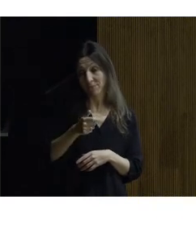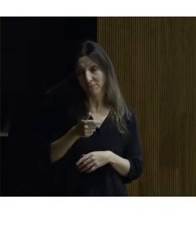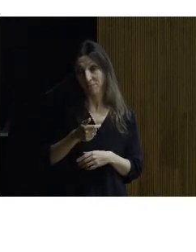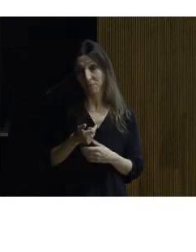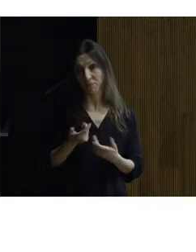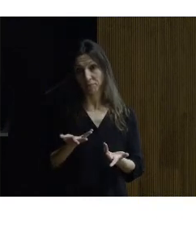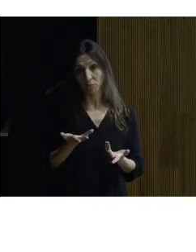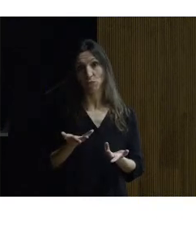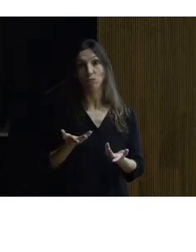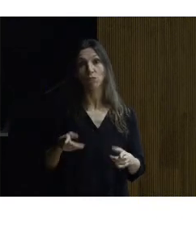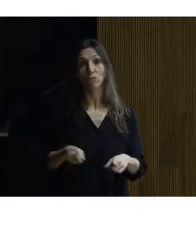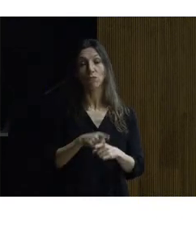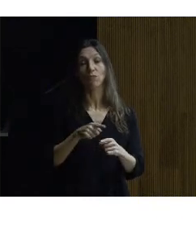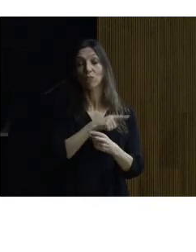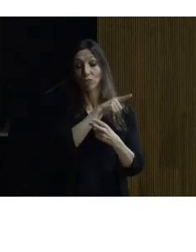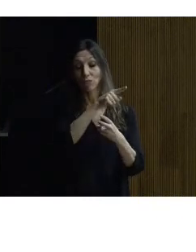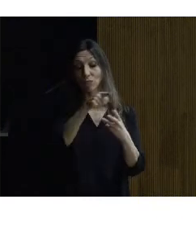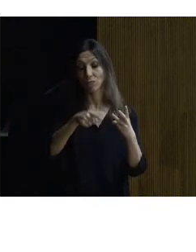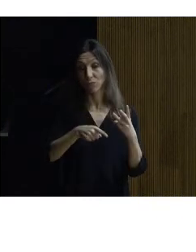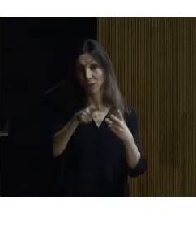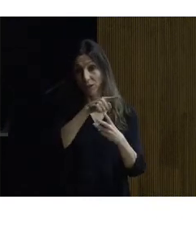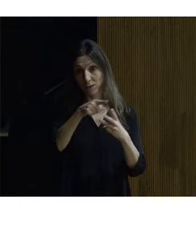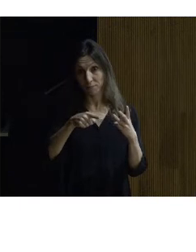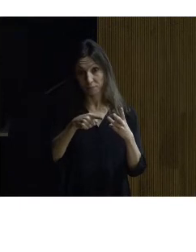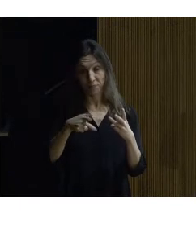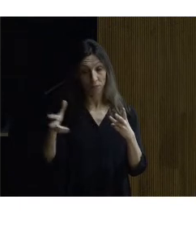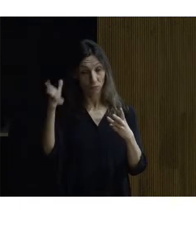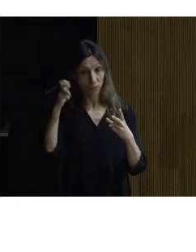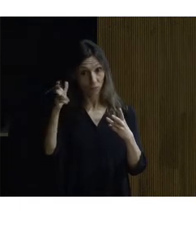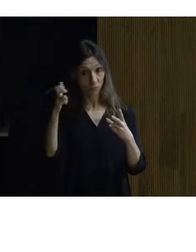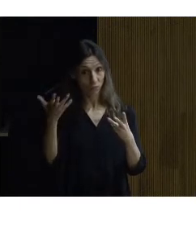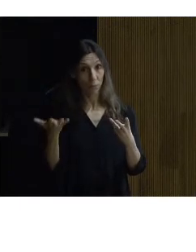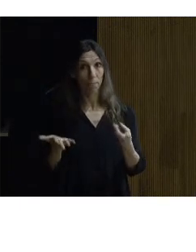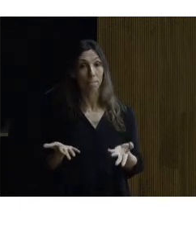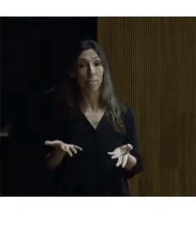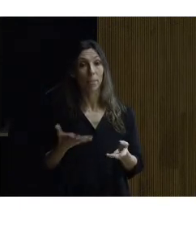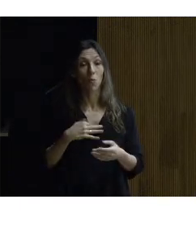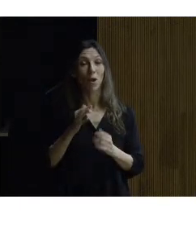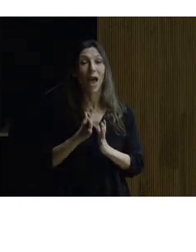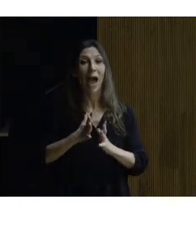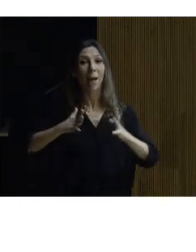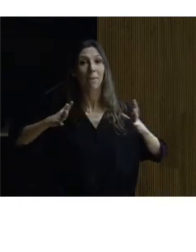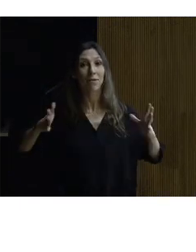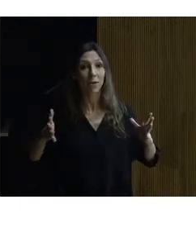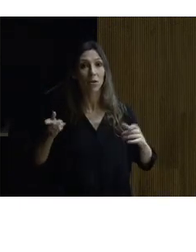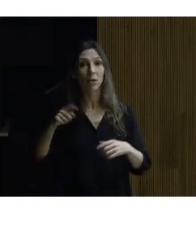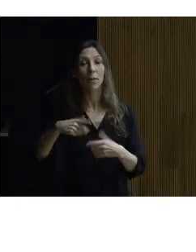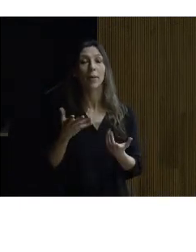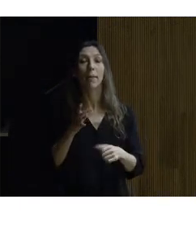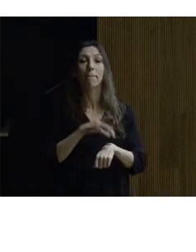lo que entra es al bloque de medio que es el bloque amplificador el audio protesista habrá llevado a cabo